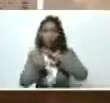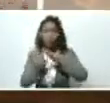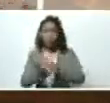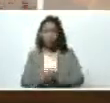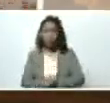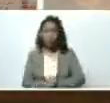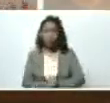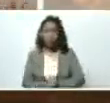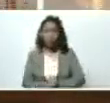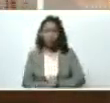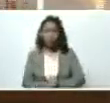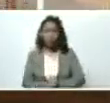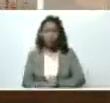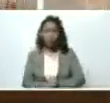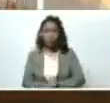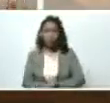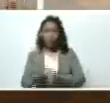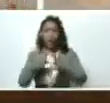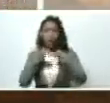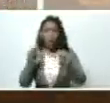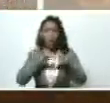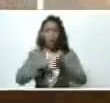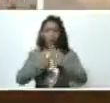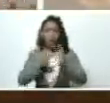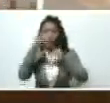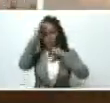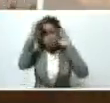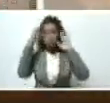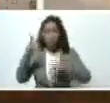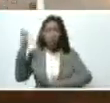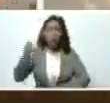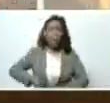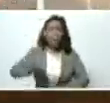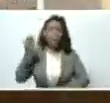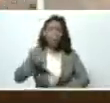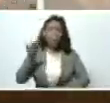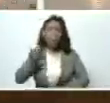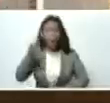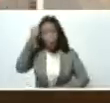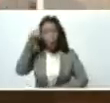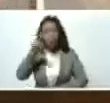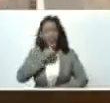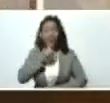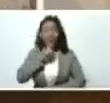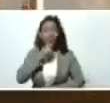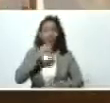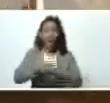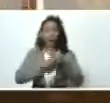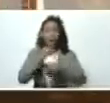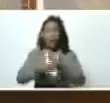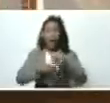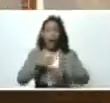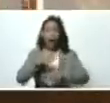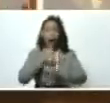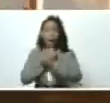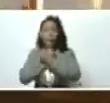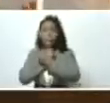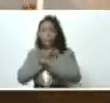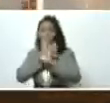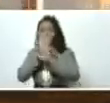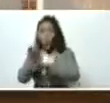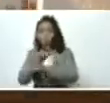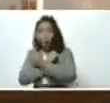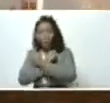colores en todo lo que significa la atención necesaria en un momento tan difícil que demanda todo nuestro apoyo amoroso en ambos